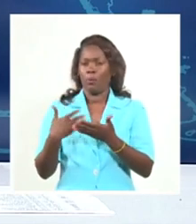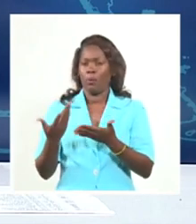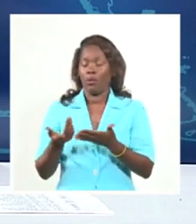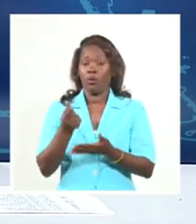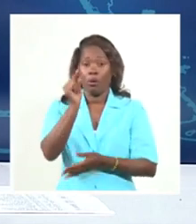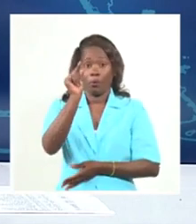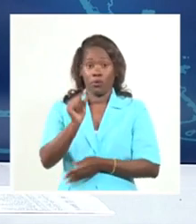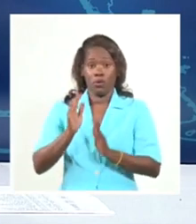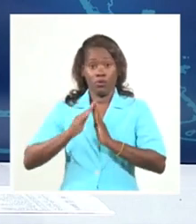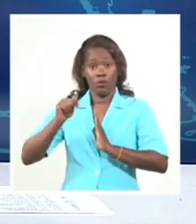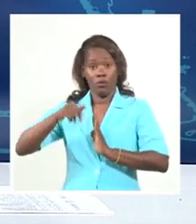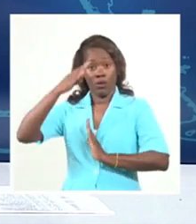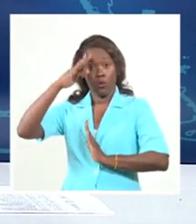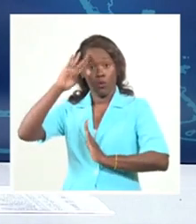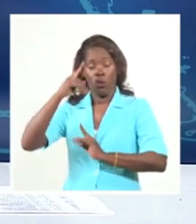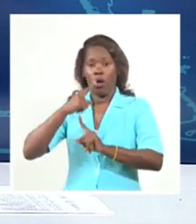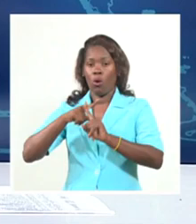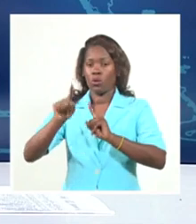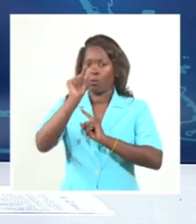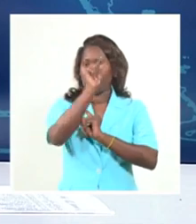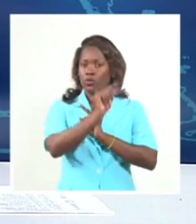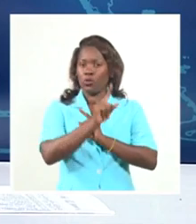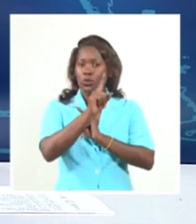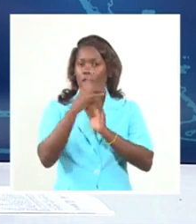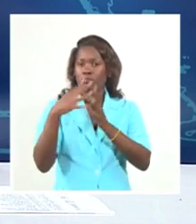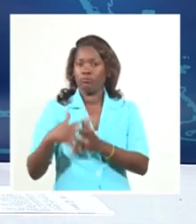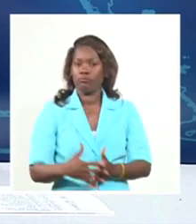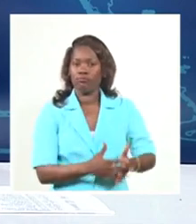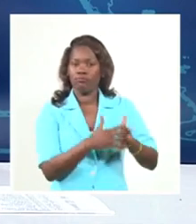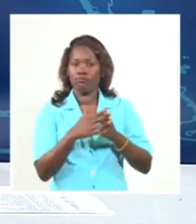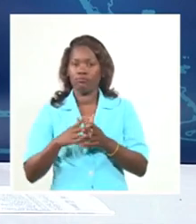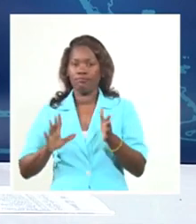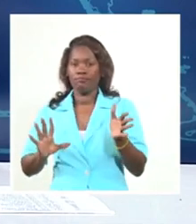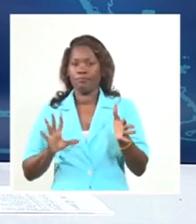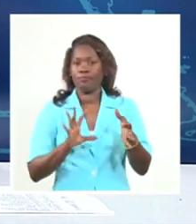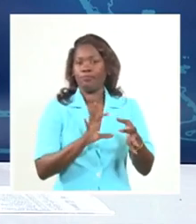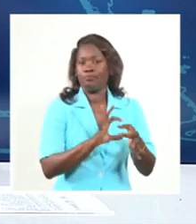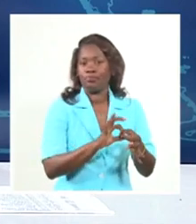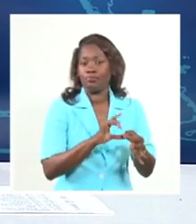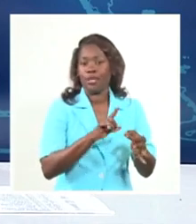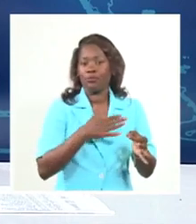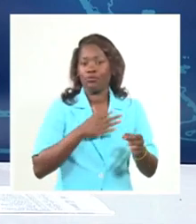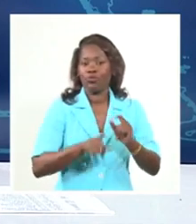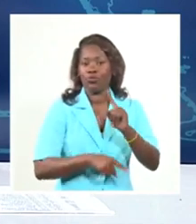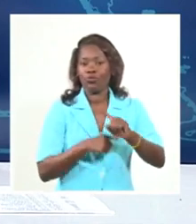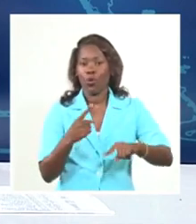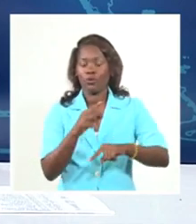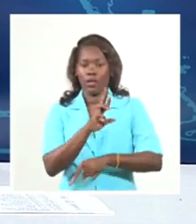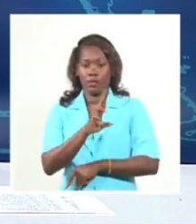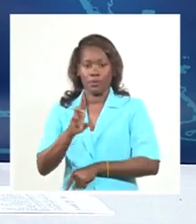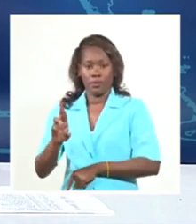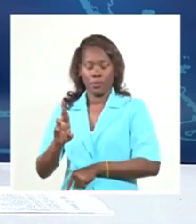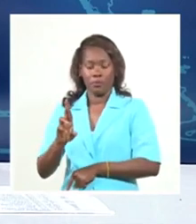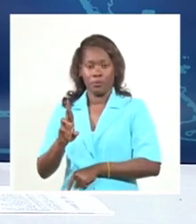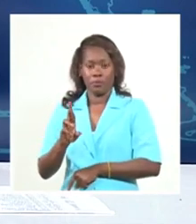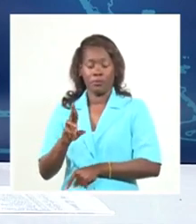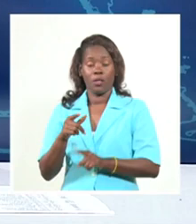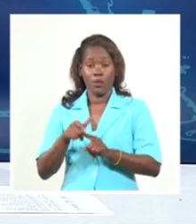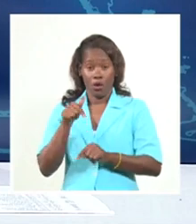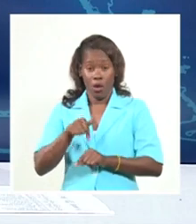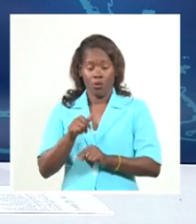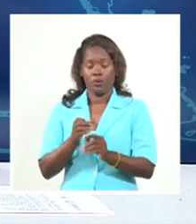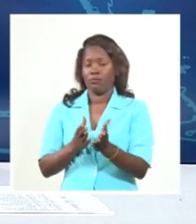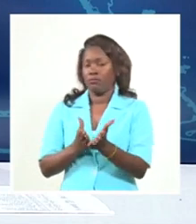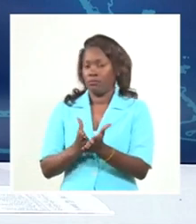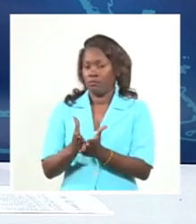Cuba y una terrorista radicada en Estados Unidos para la realización de actos de carácter desestabilizador. Con la continuidad de esta